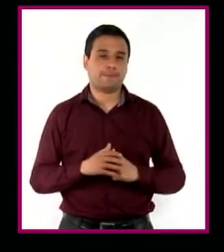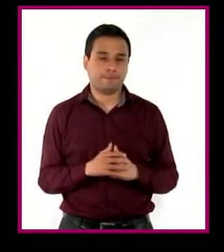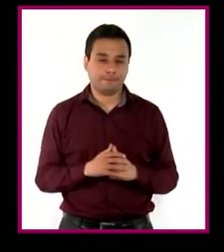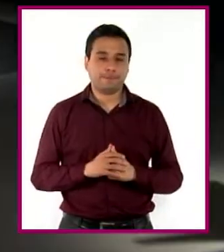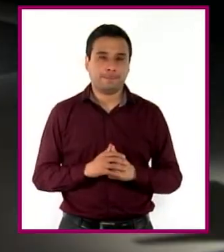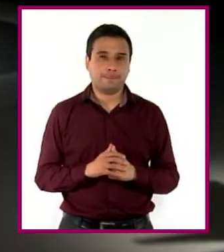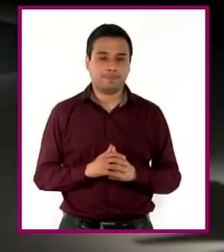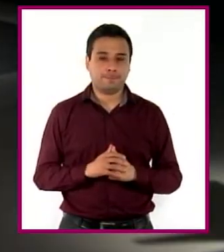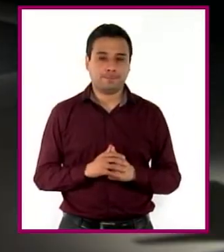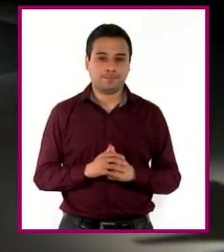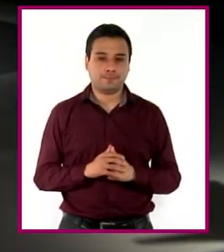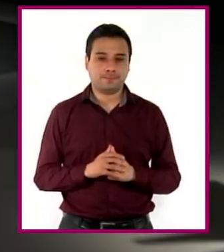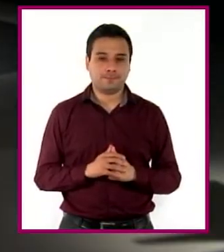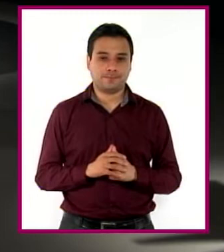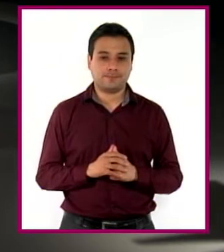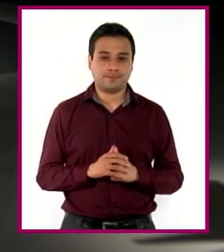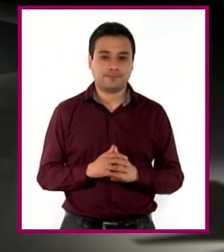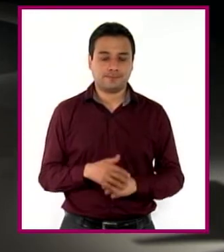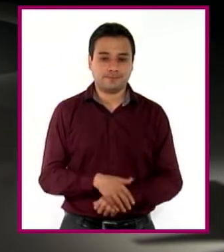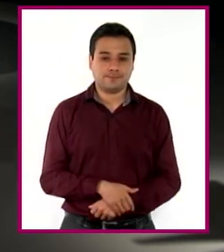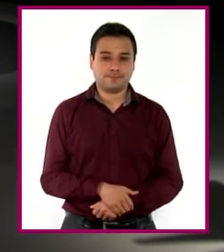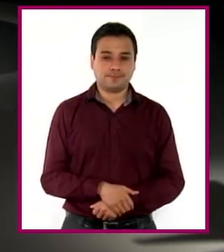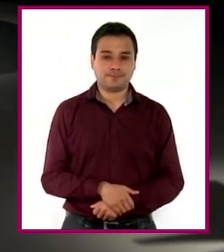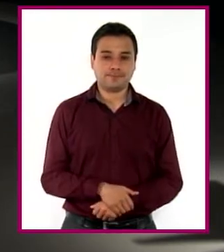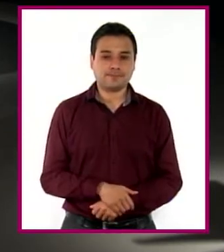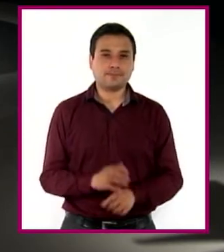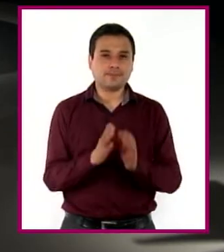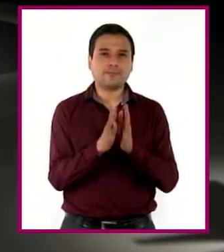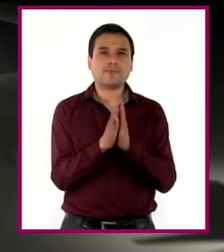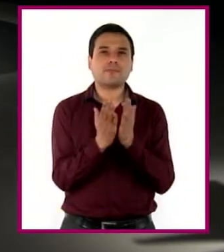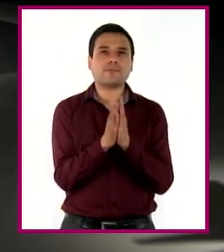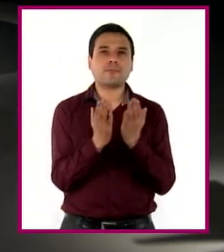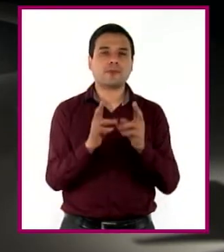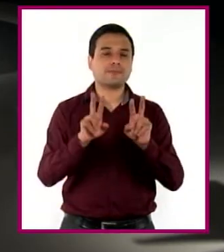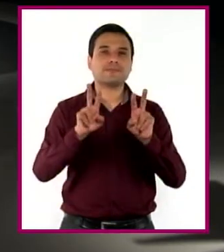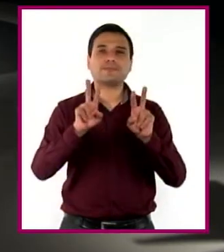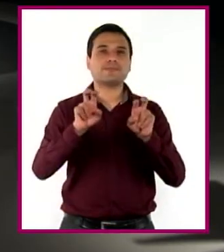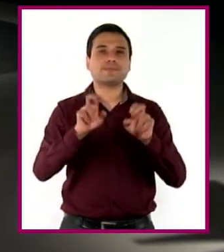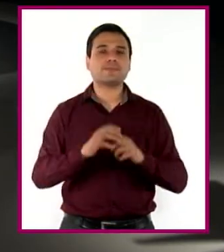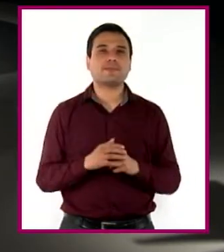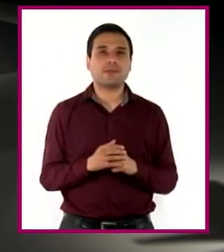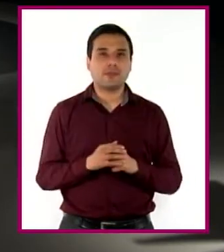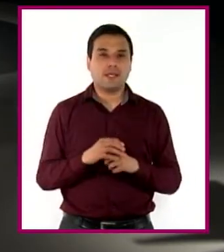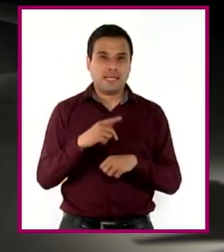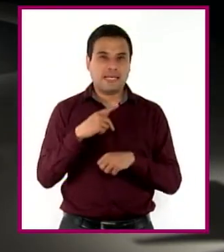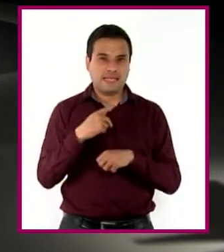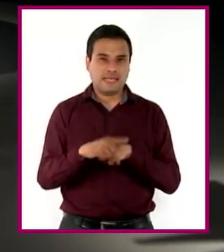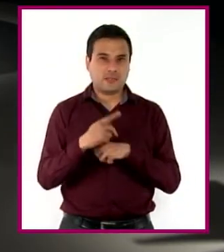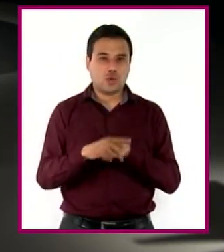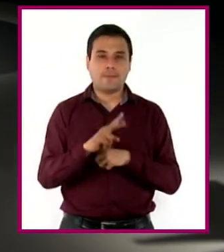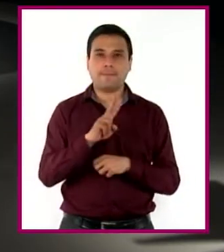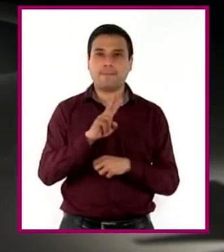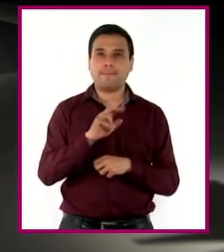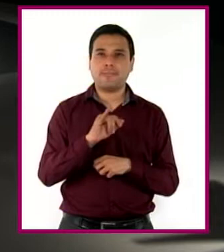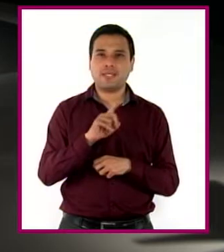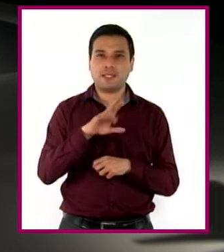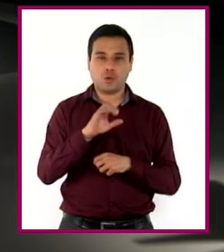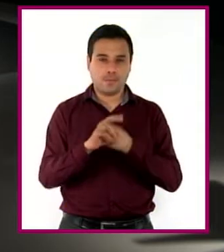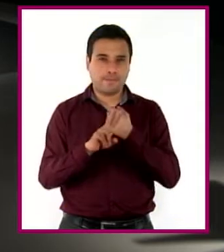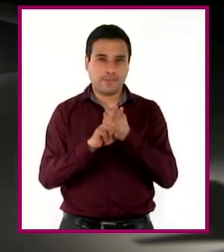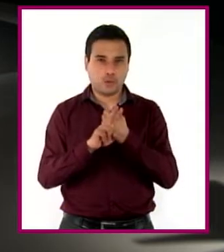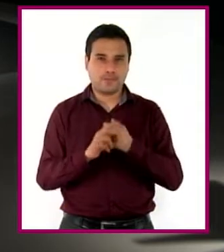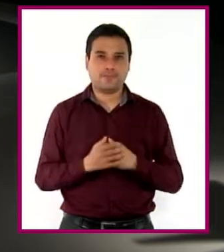nos ocupa. En su breve texto dramático titulado Riesgo, vidrio, el dramaturgo mexicano